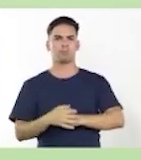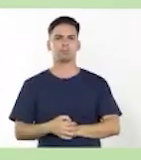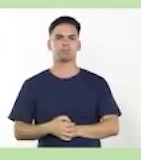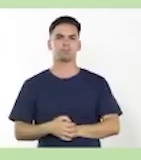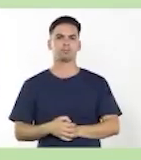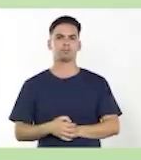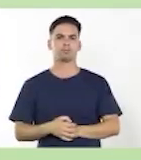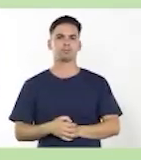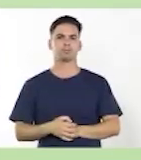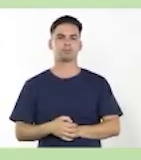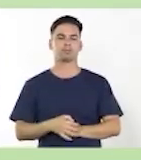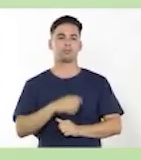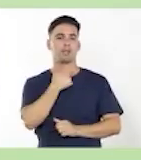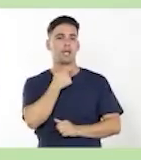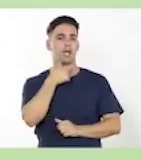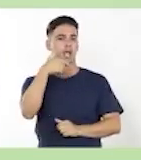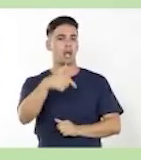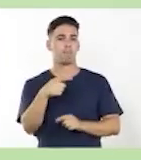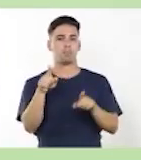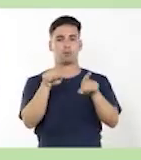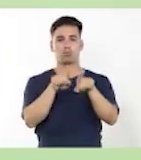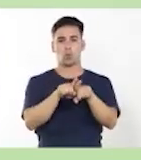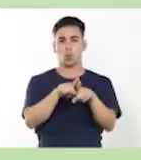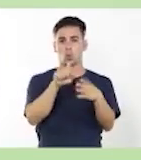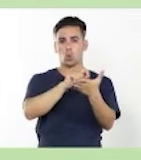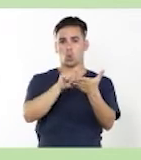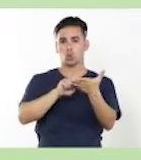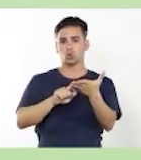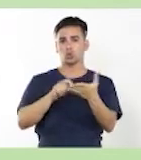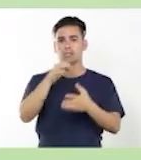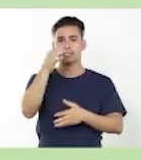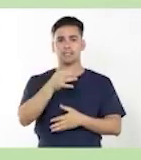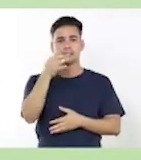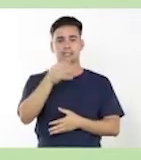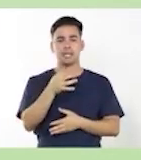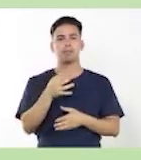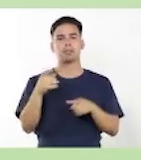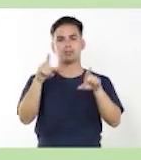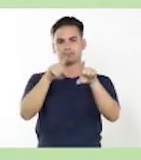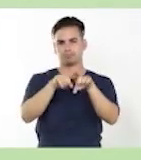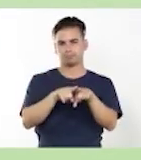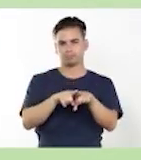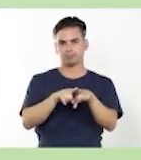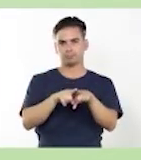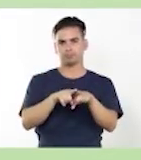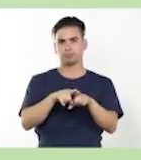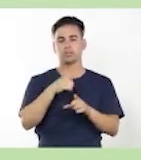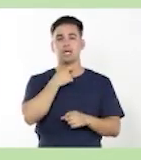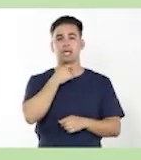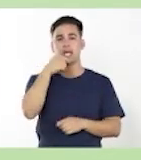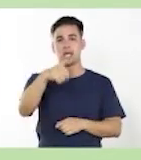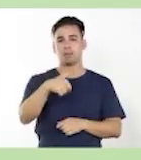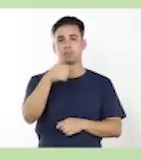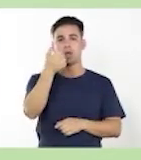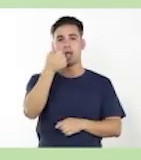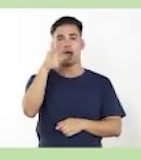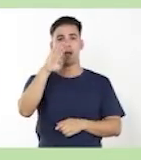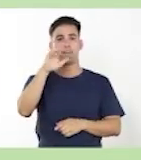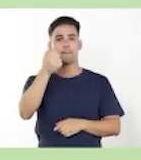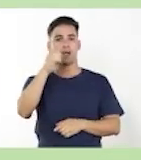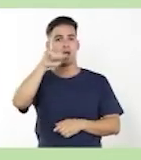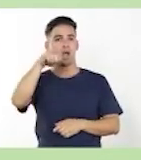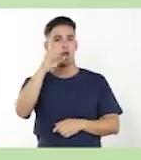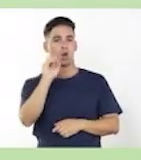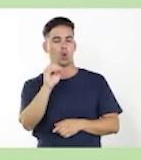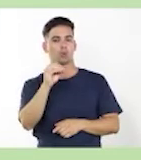Las que se escriben juntas, como bien dice, siempre forman una unidad. Por ejemplo, abajo, aparte,